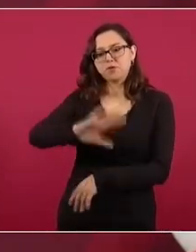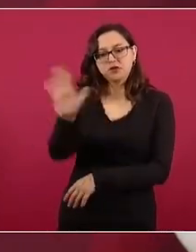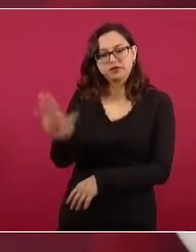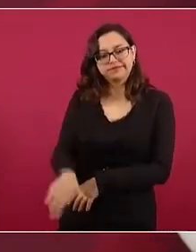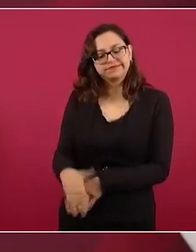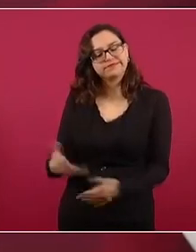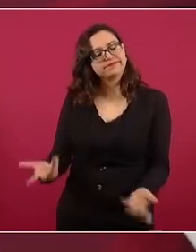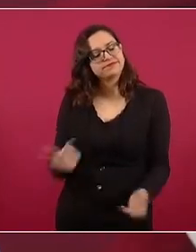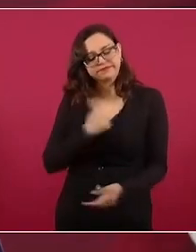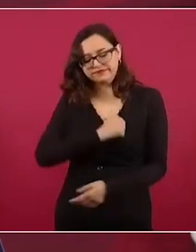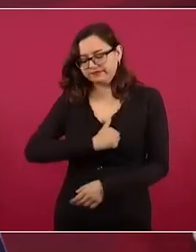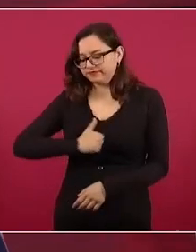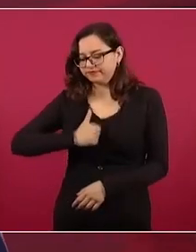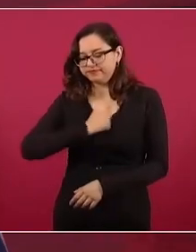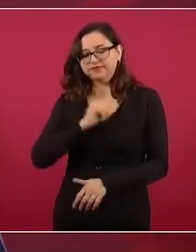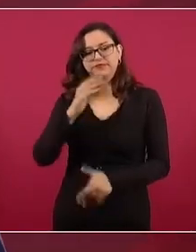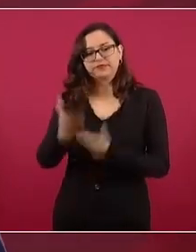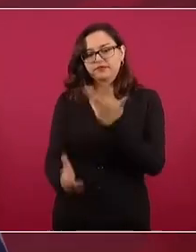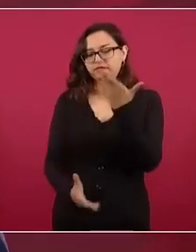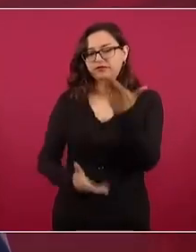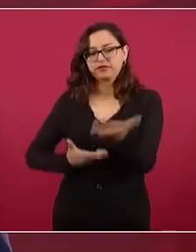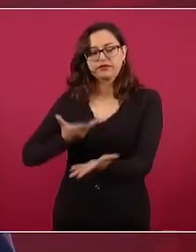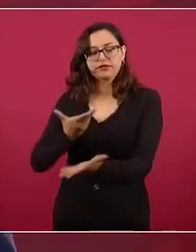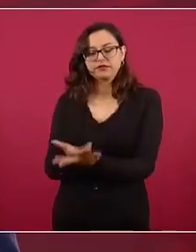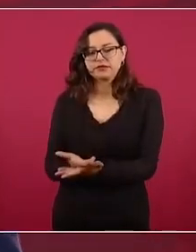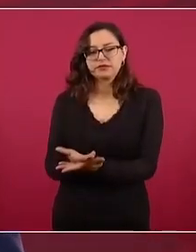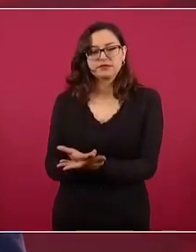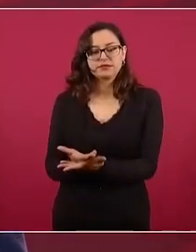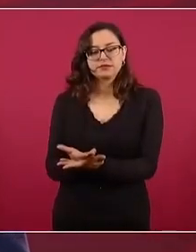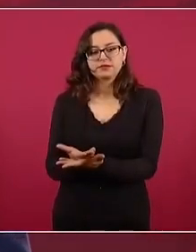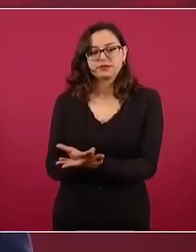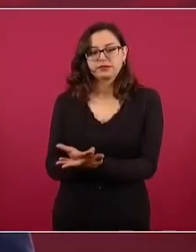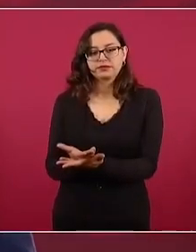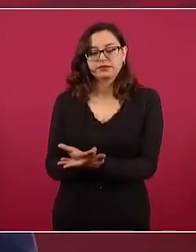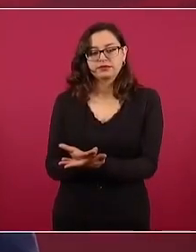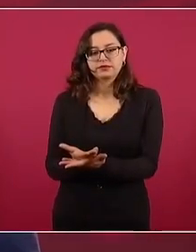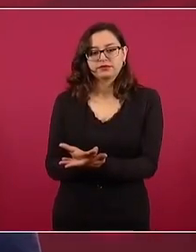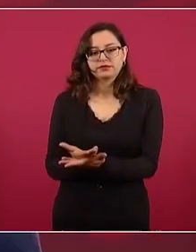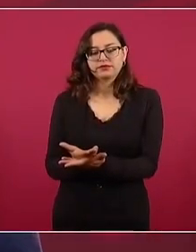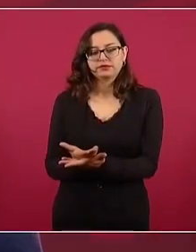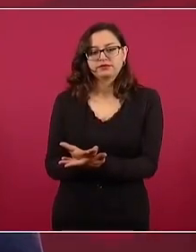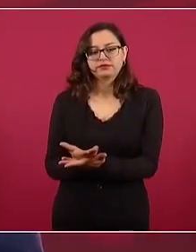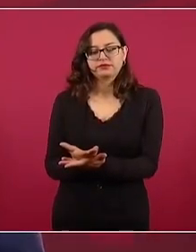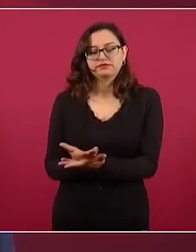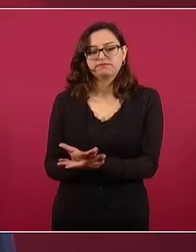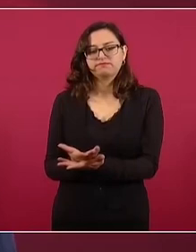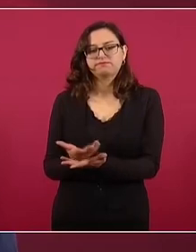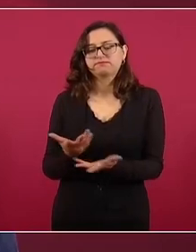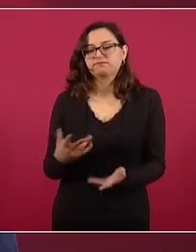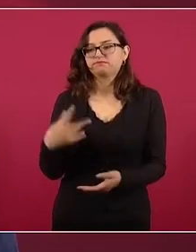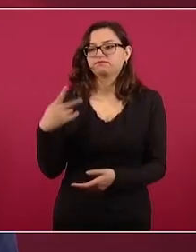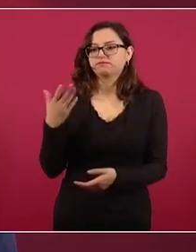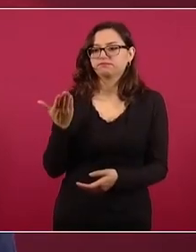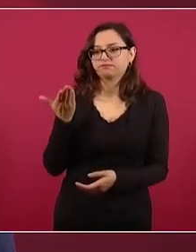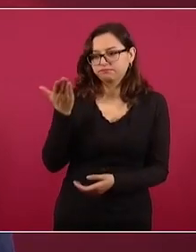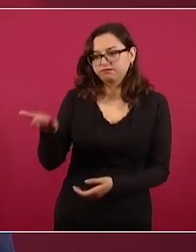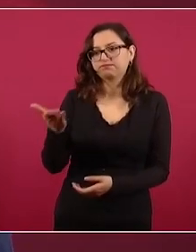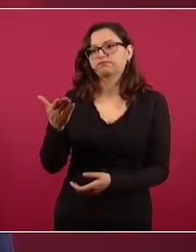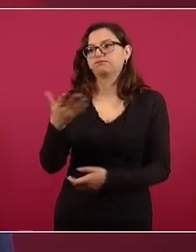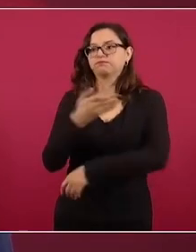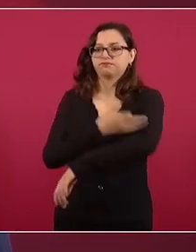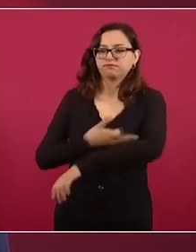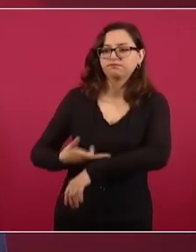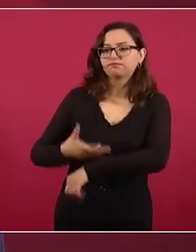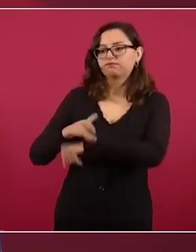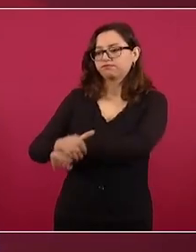Un hecho muy lamentable y le mandamos a él, a su familia, a sus